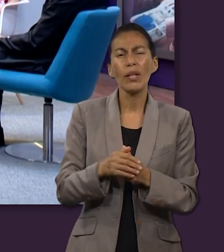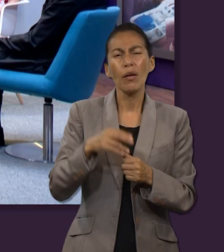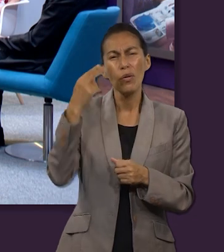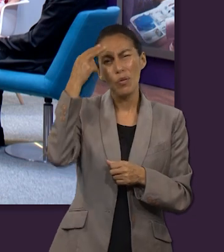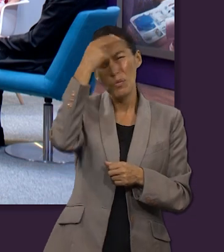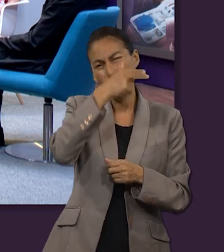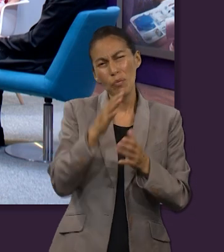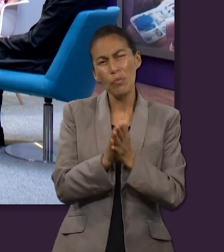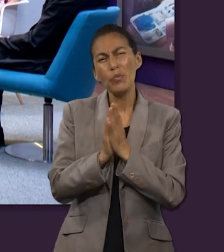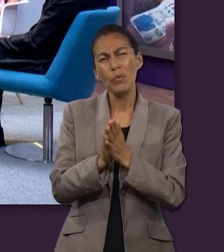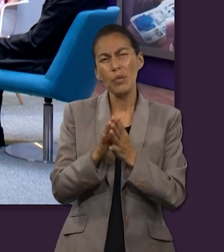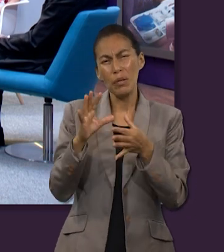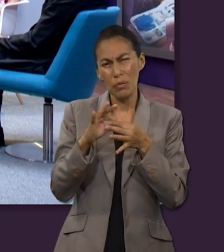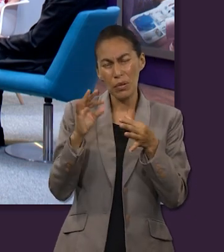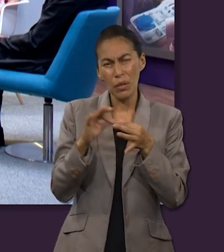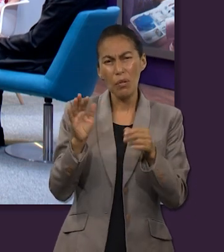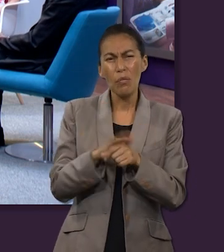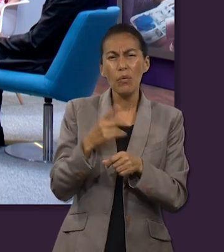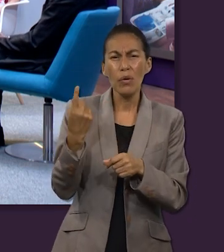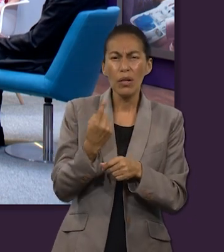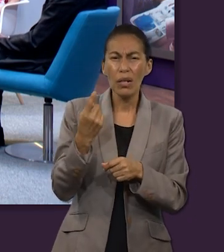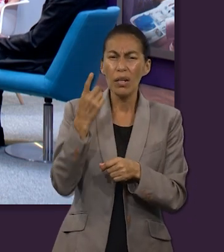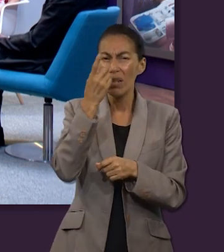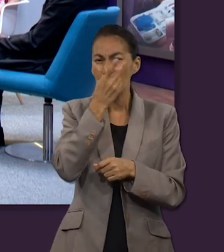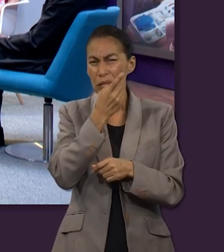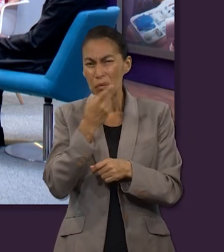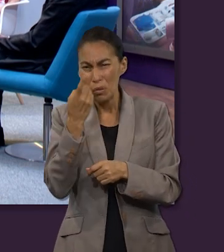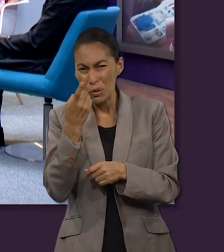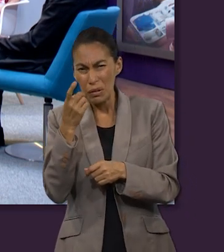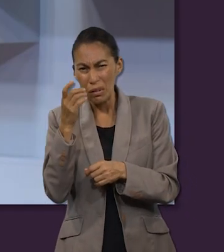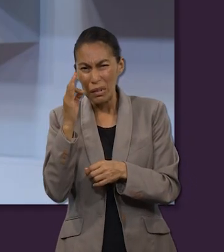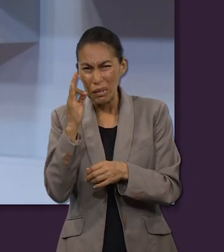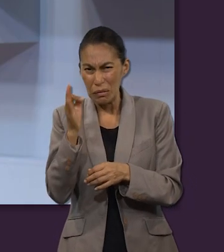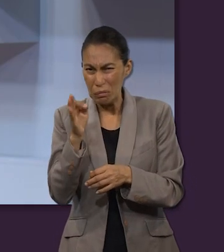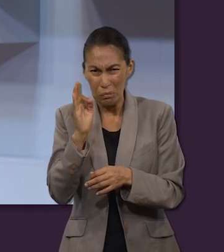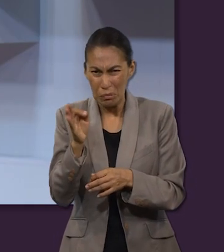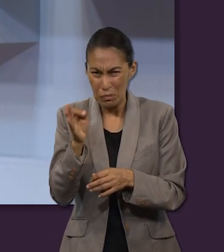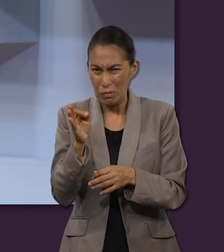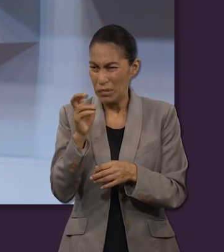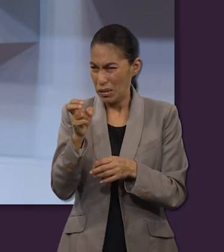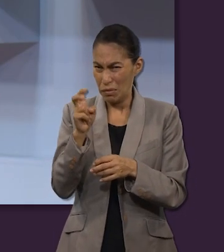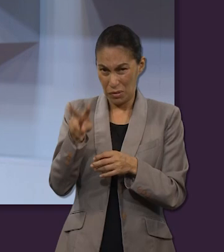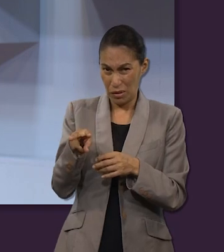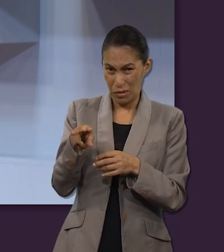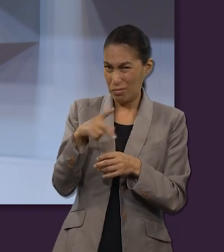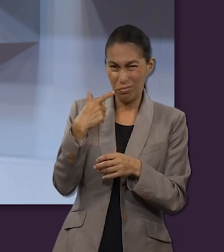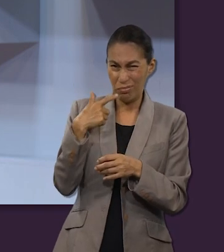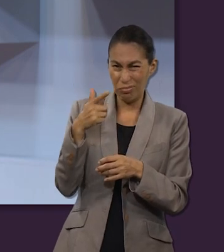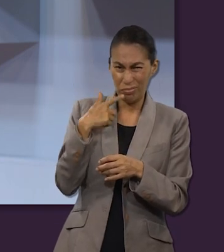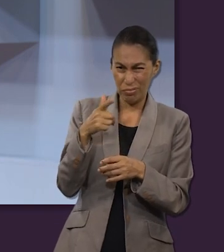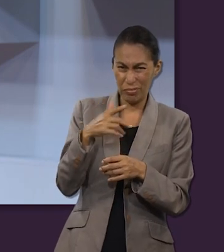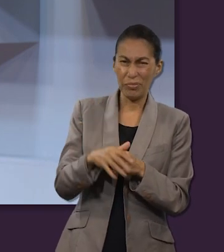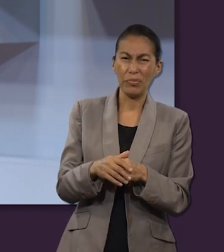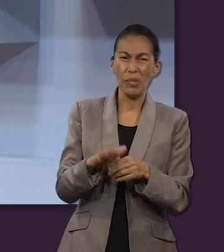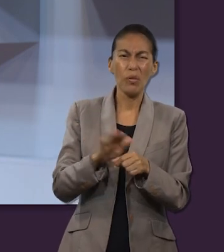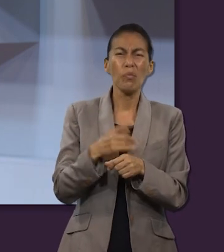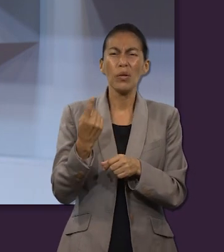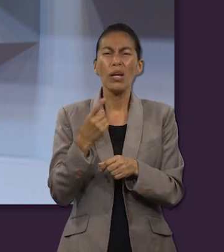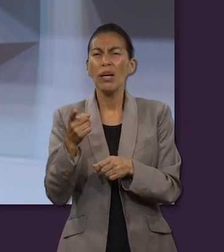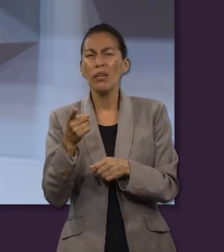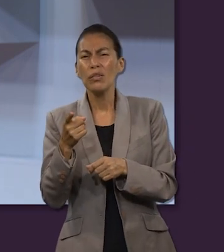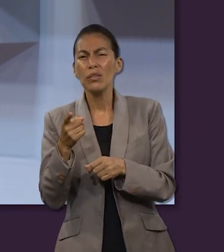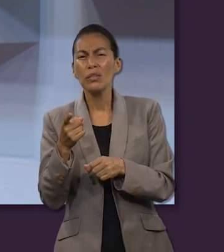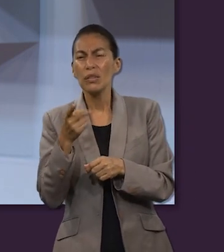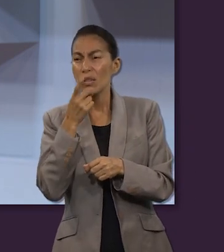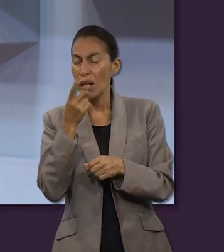los discípulos estaban reacios a aceptar esa realidad de que Jesús iba a